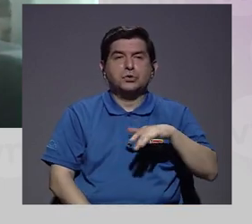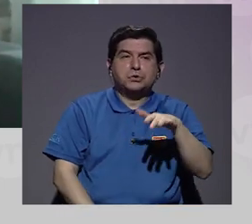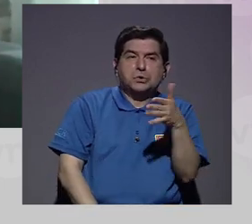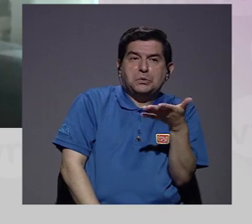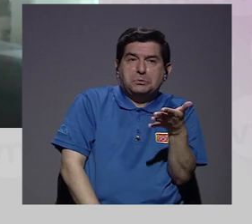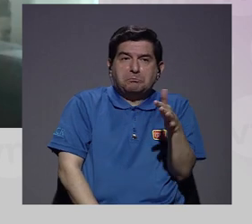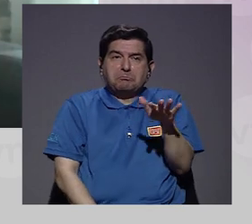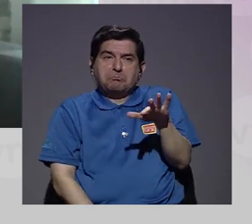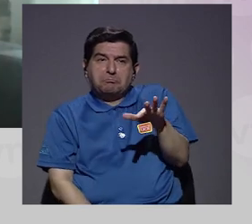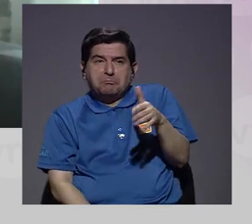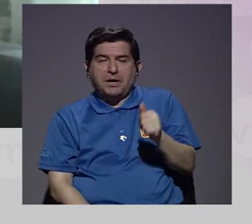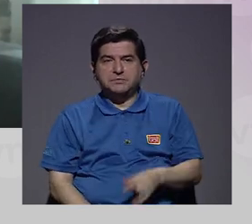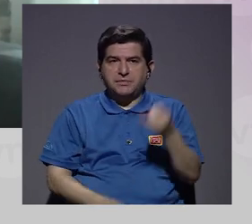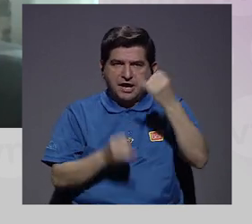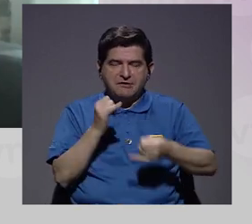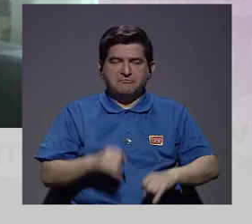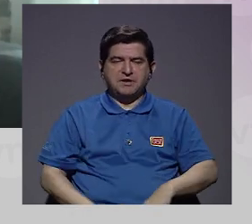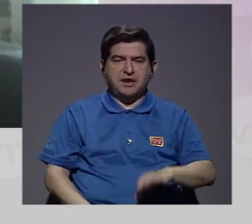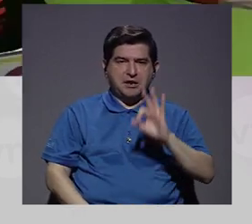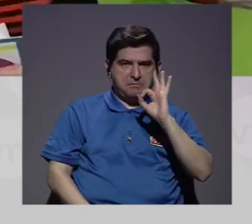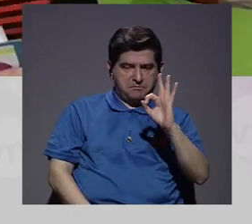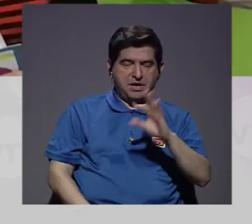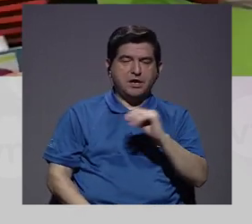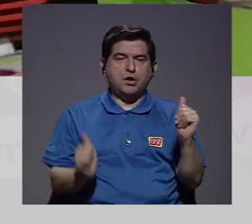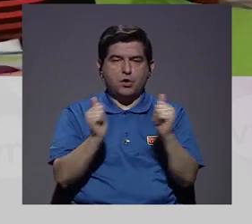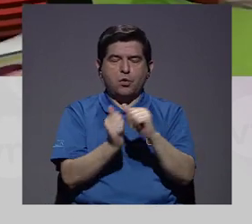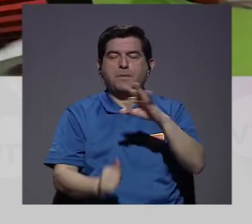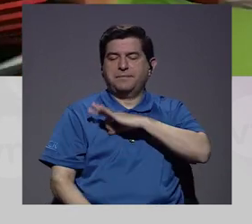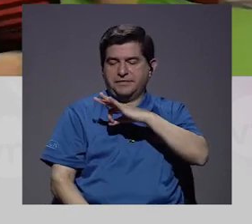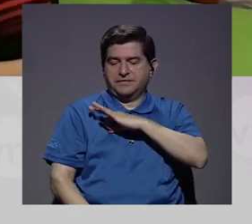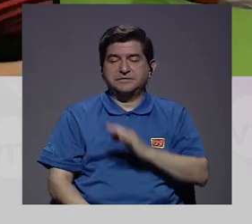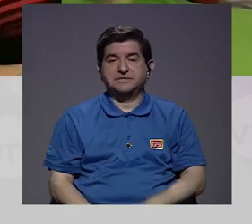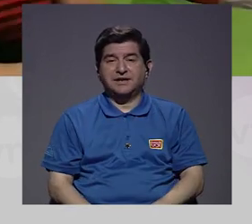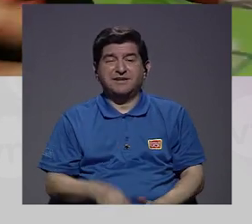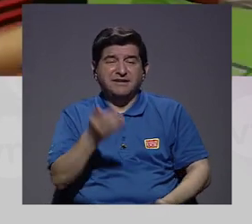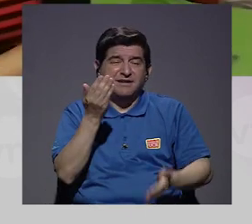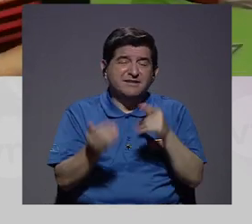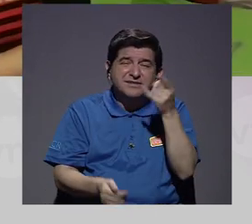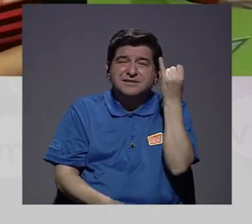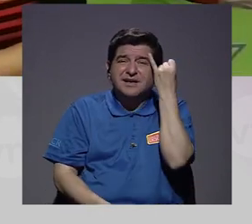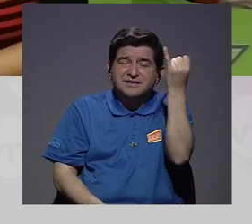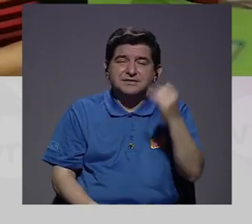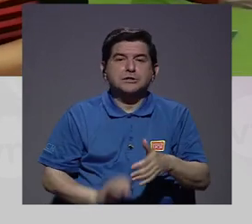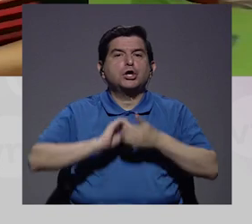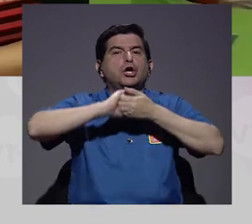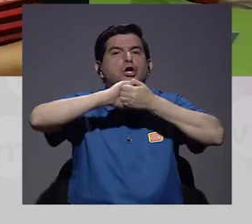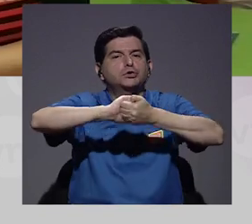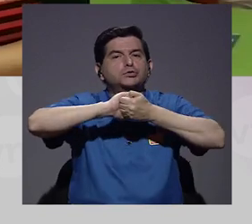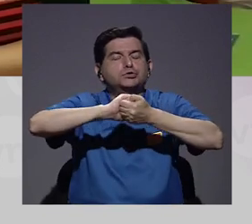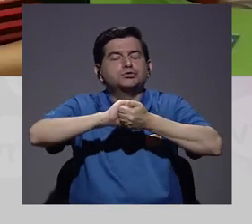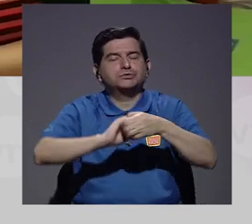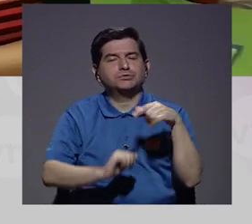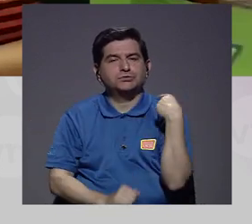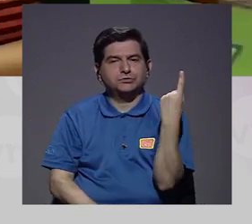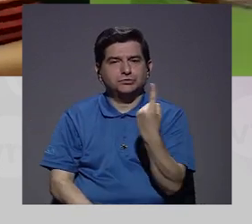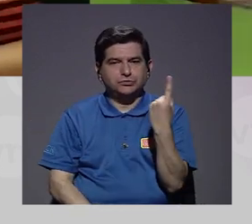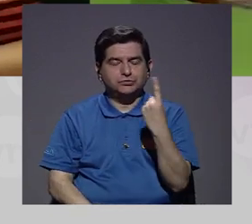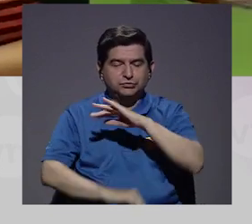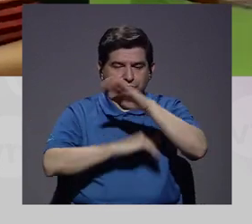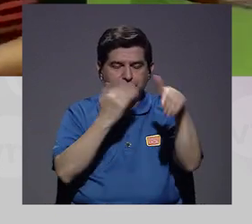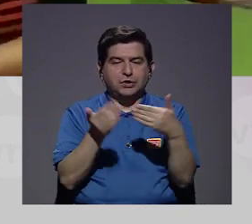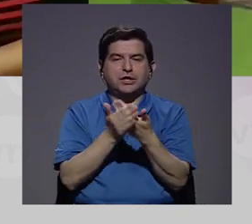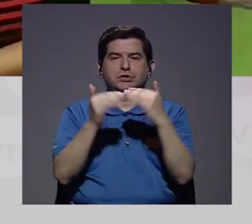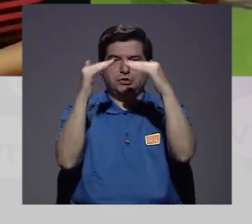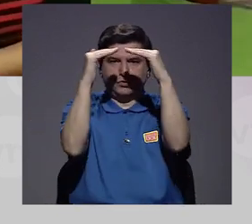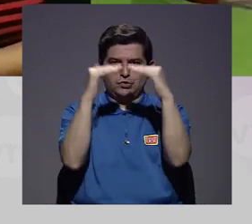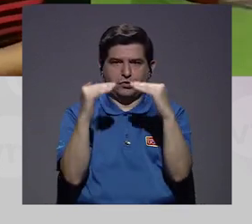salgamos más o menos, ¿verdad? Estables y con bienestar. Yo creo que un poco tal vez sería eso y la solidaridad siempre en